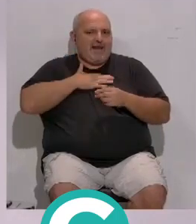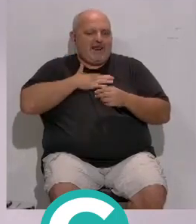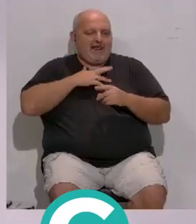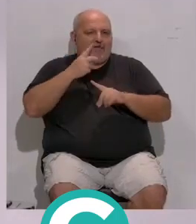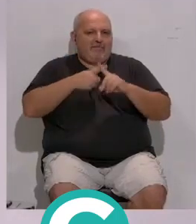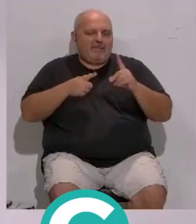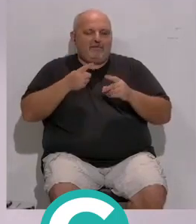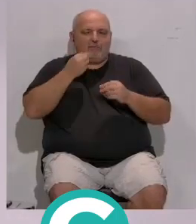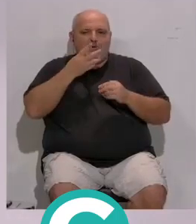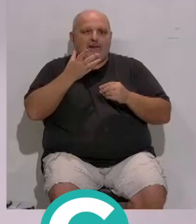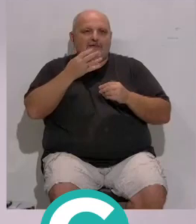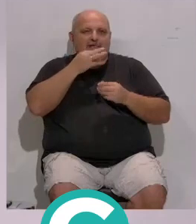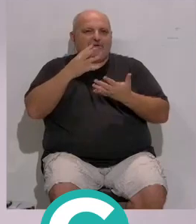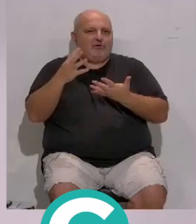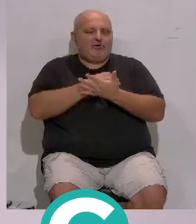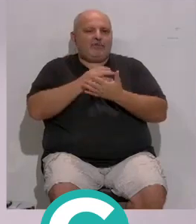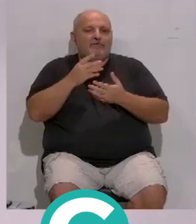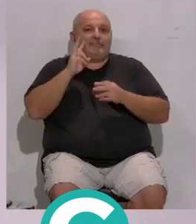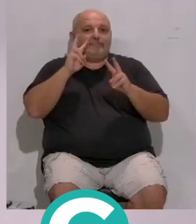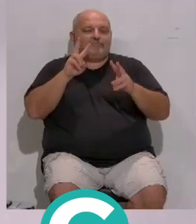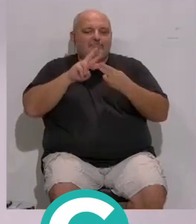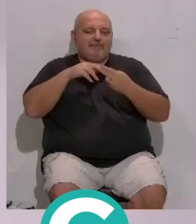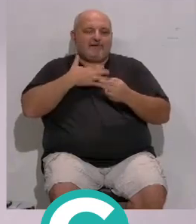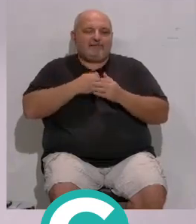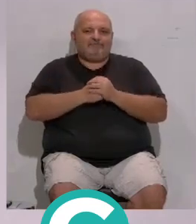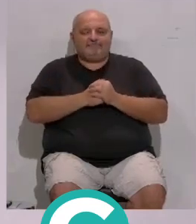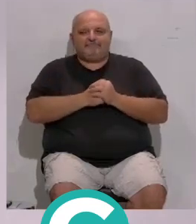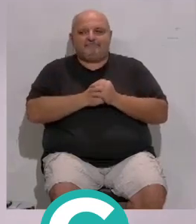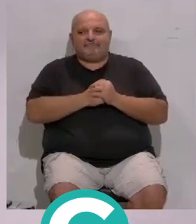ocho y media de la tarde... ...con nuestra compañera Carmen Gómez Más.